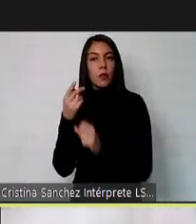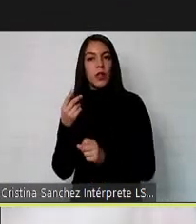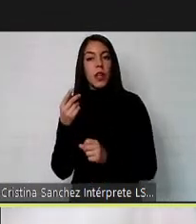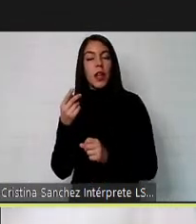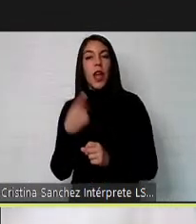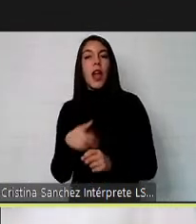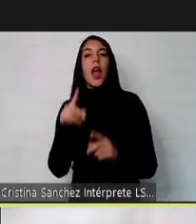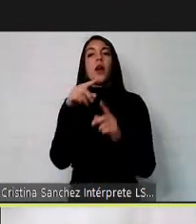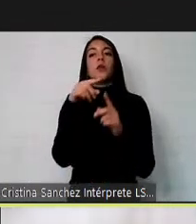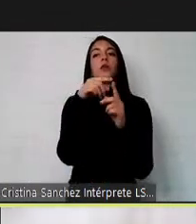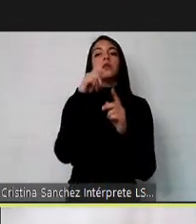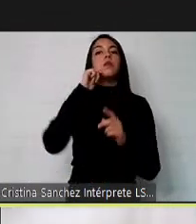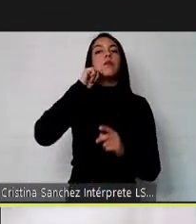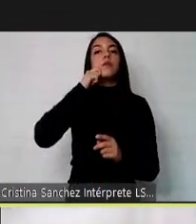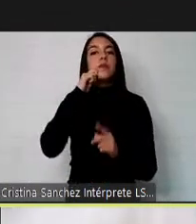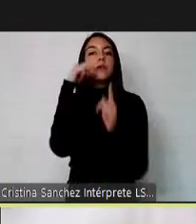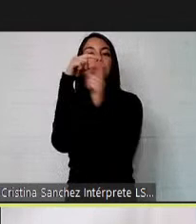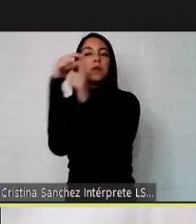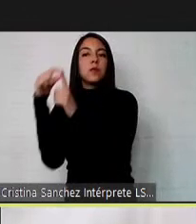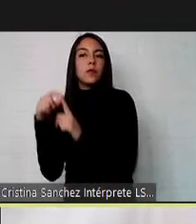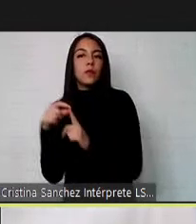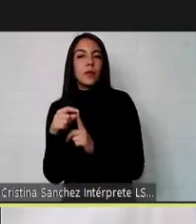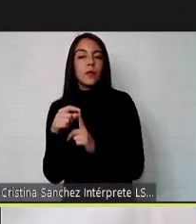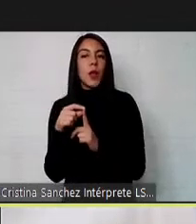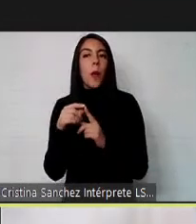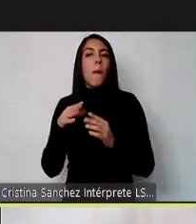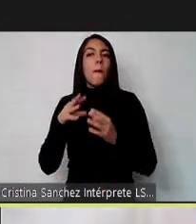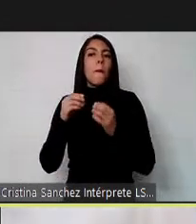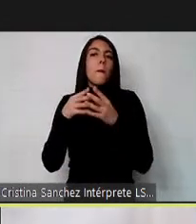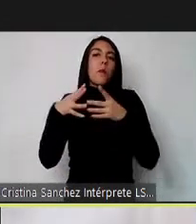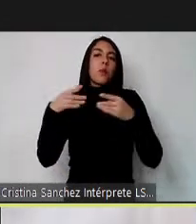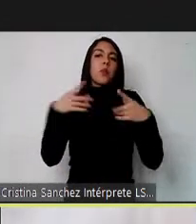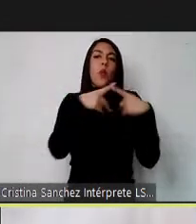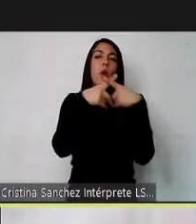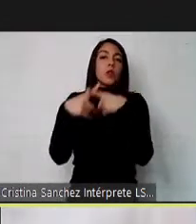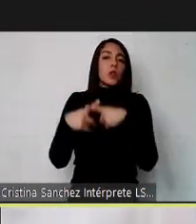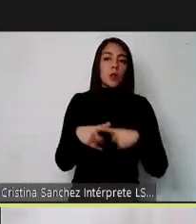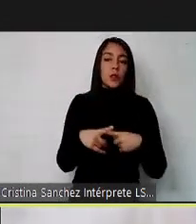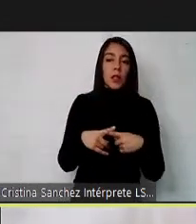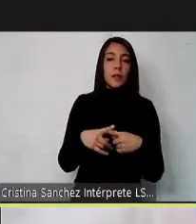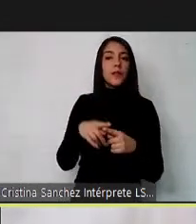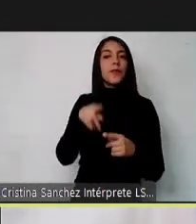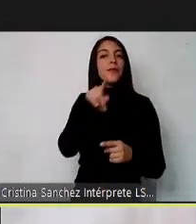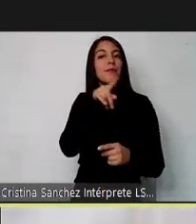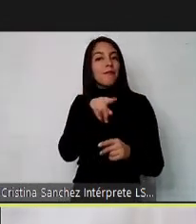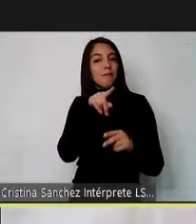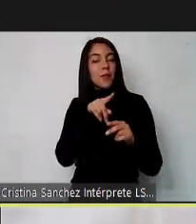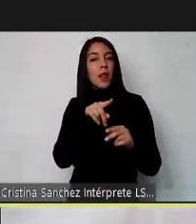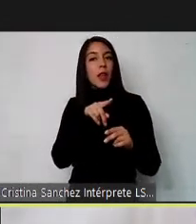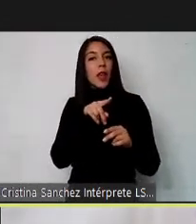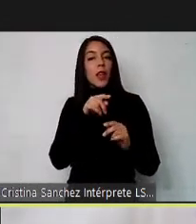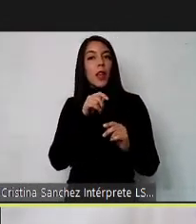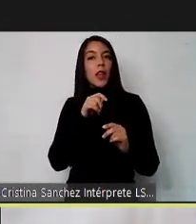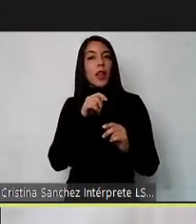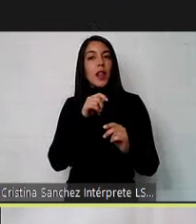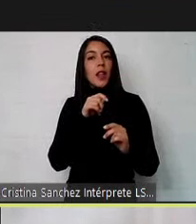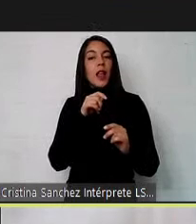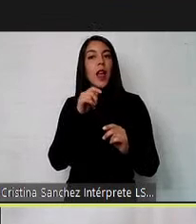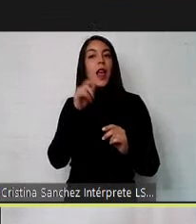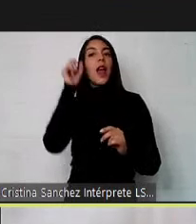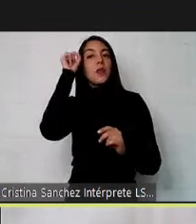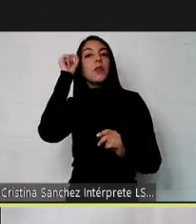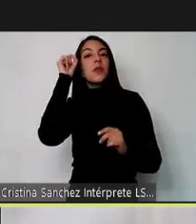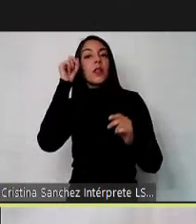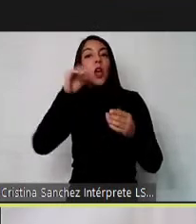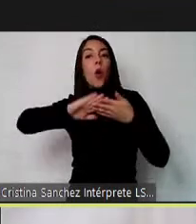conceptos que son que han sido muy socializados y que por ahí han hecho más entendible para la